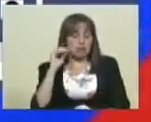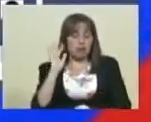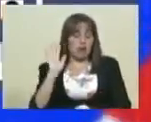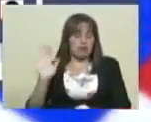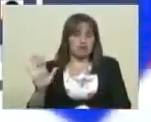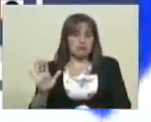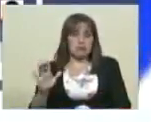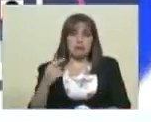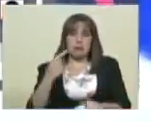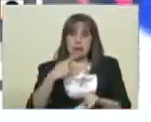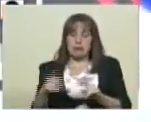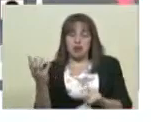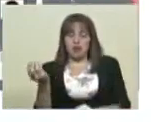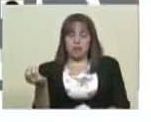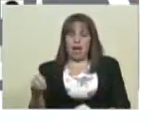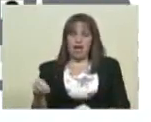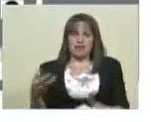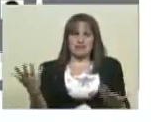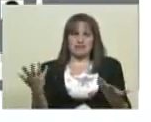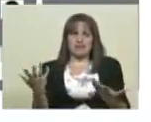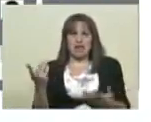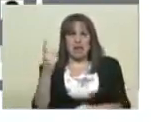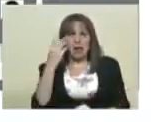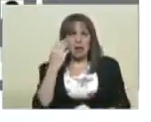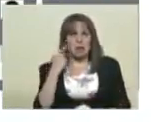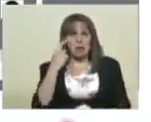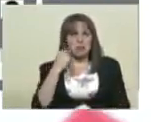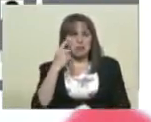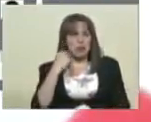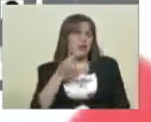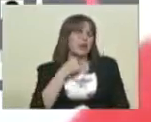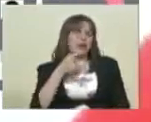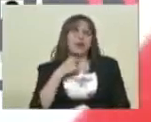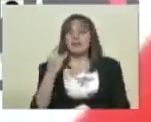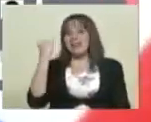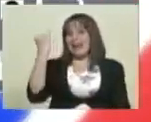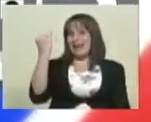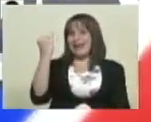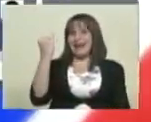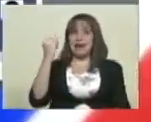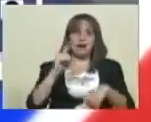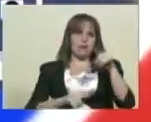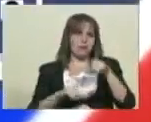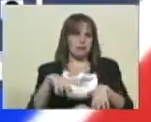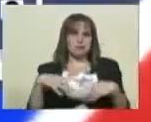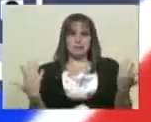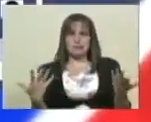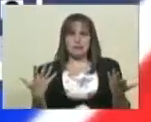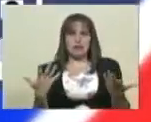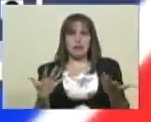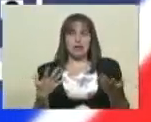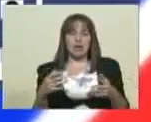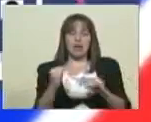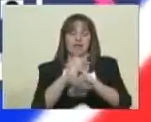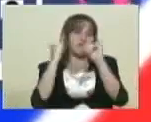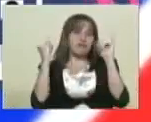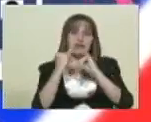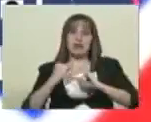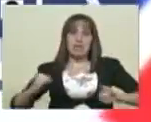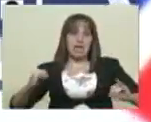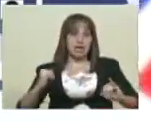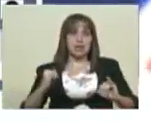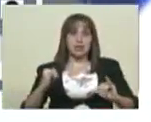pero accesoria, porque la gente está acostumbrada y le gusta. Es una cosa dentro de esto, como hemos llamado, dentro de la fiesta de la democracia,